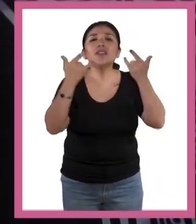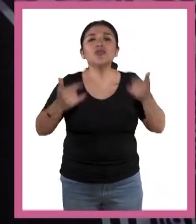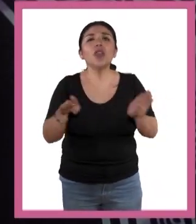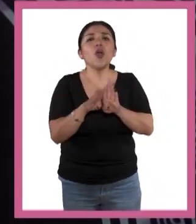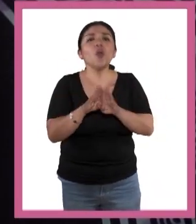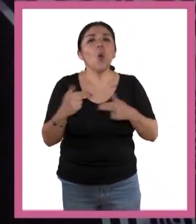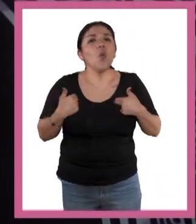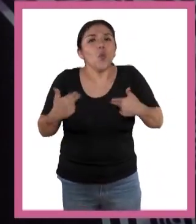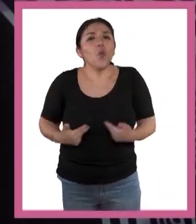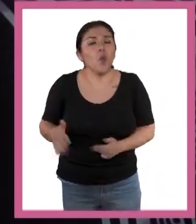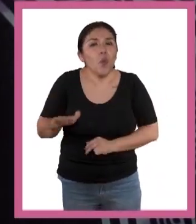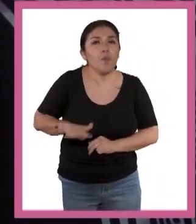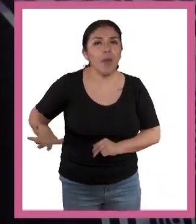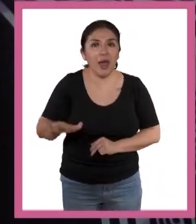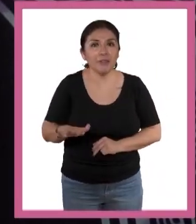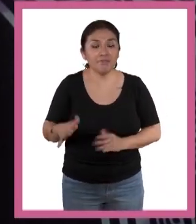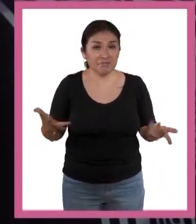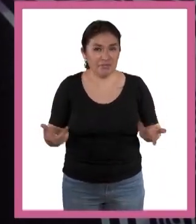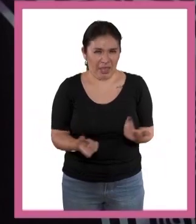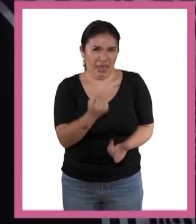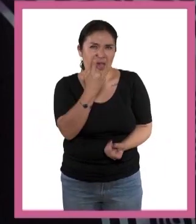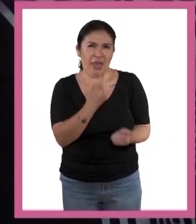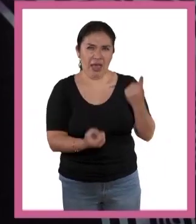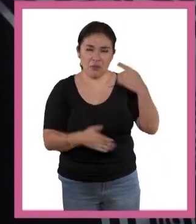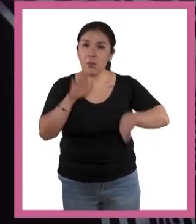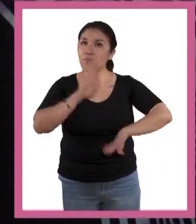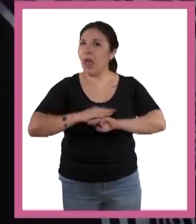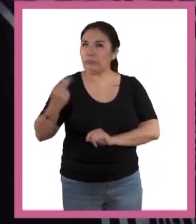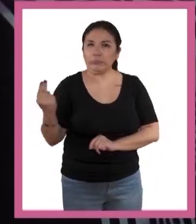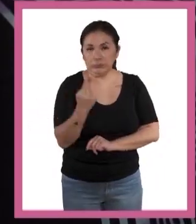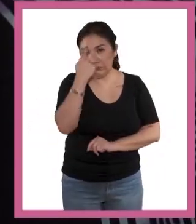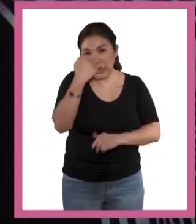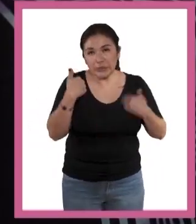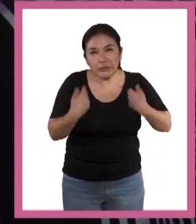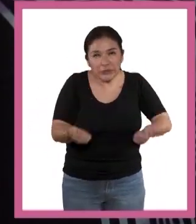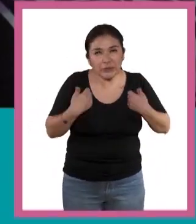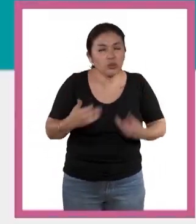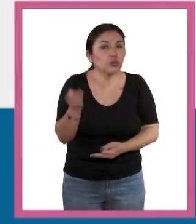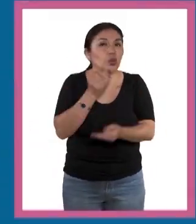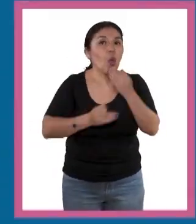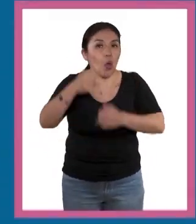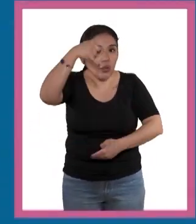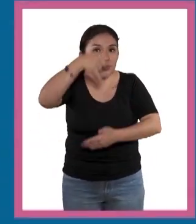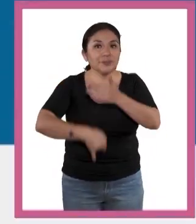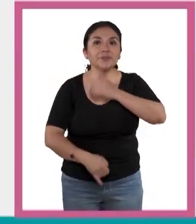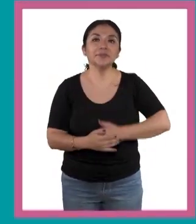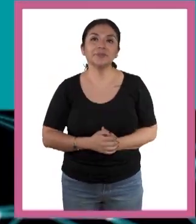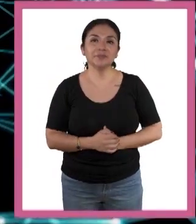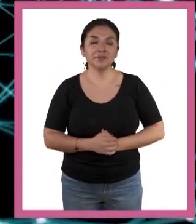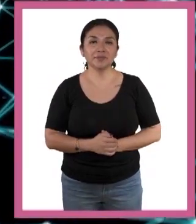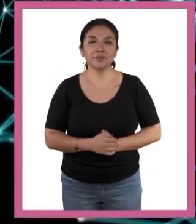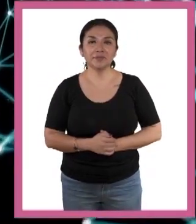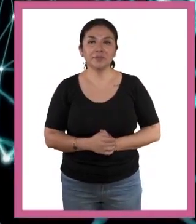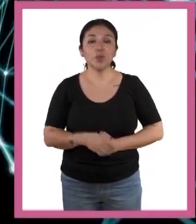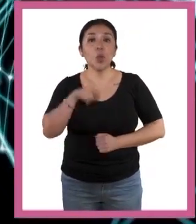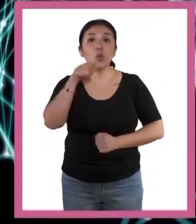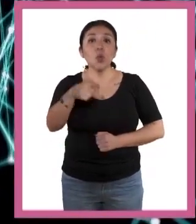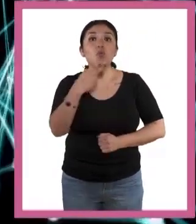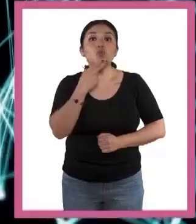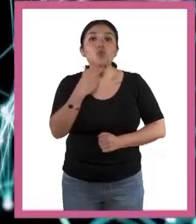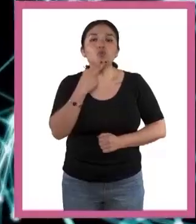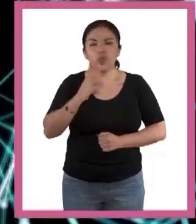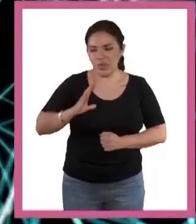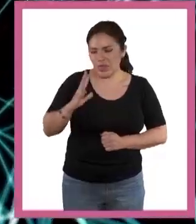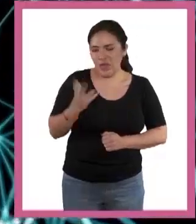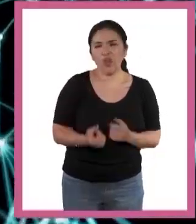humanidad. Hay algunas que son esenciales para comprenderlo todo. El uso de algunas